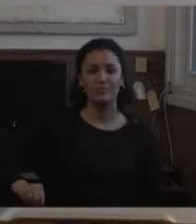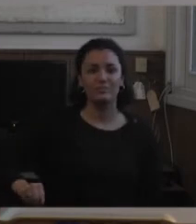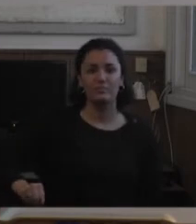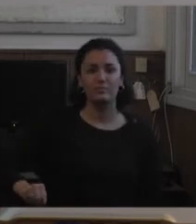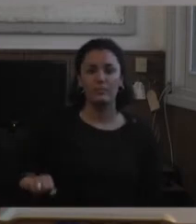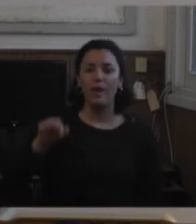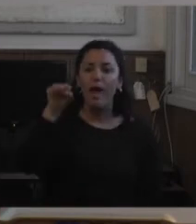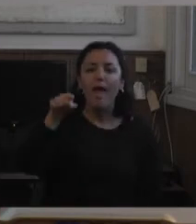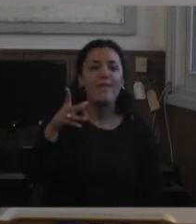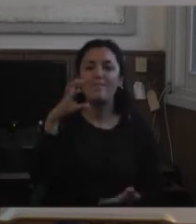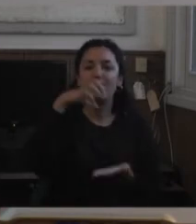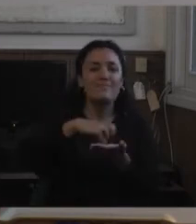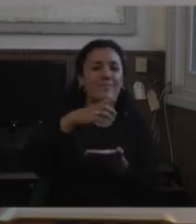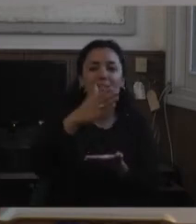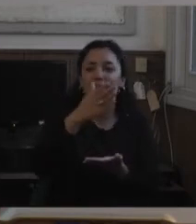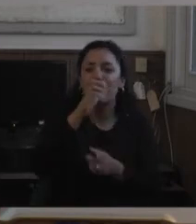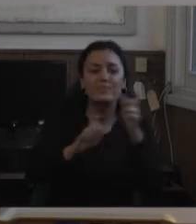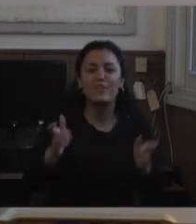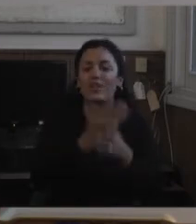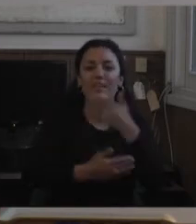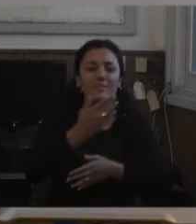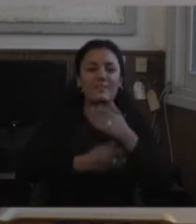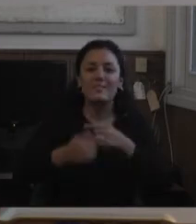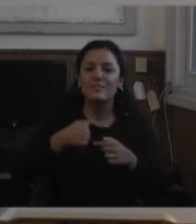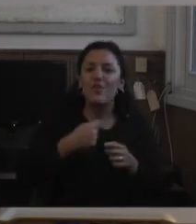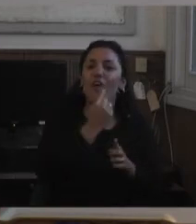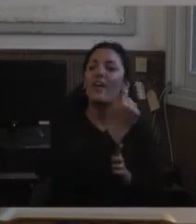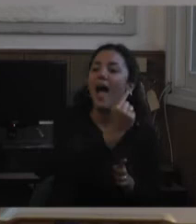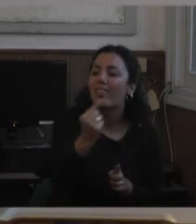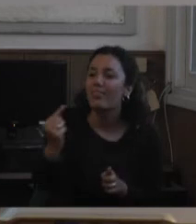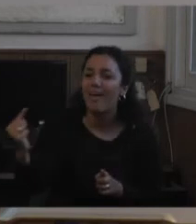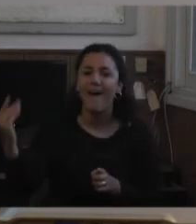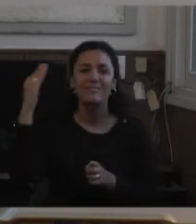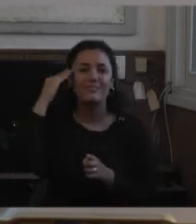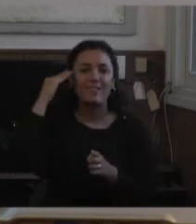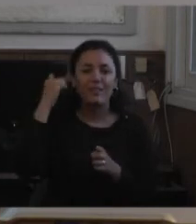de estas cosas podemos hablar de cada uno decir ¿qué tenés que hacer para qué?